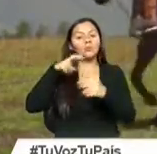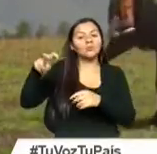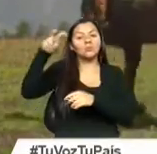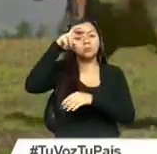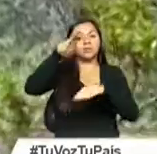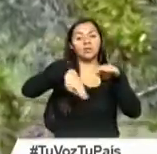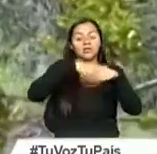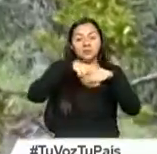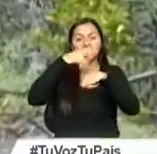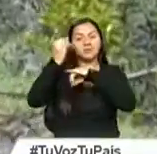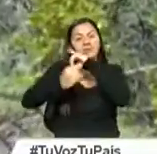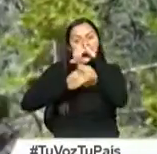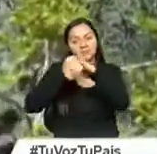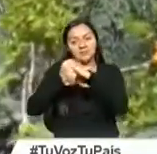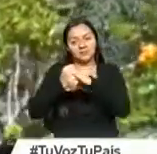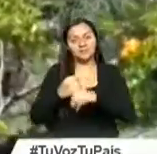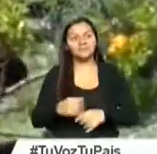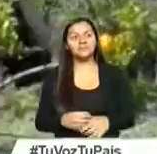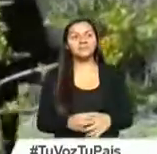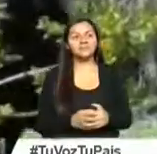nacionales y extranjeros.